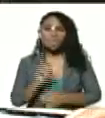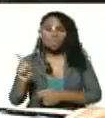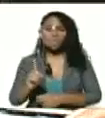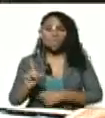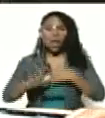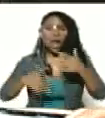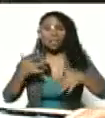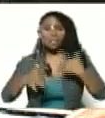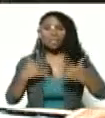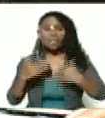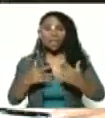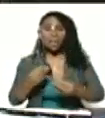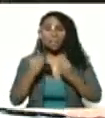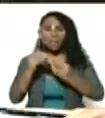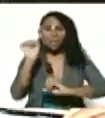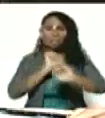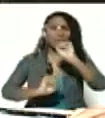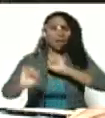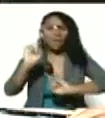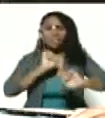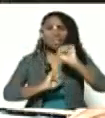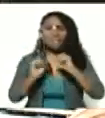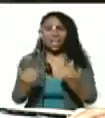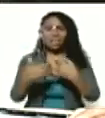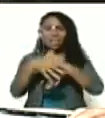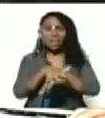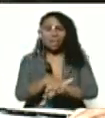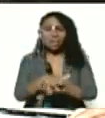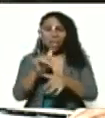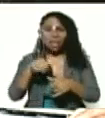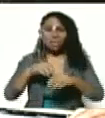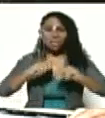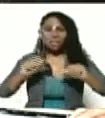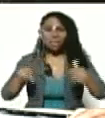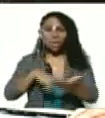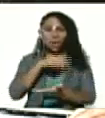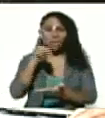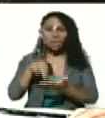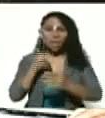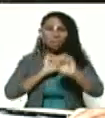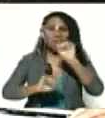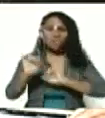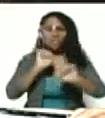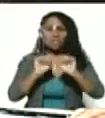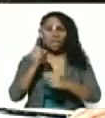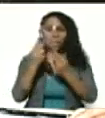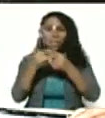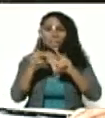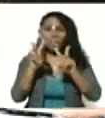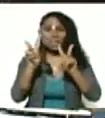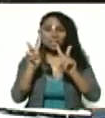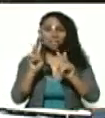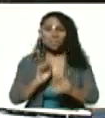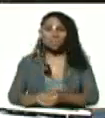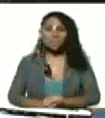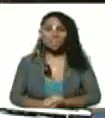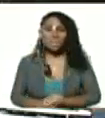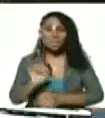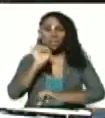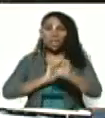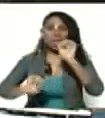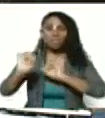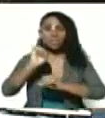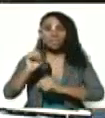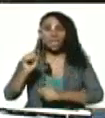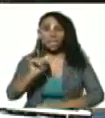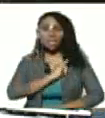acciones para la defensa integral del territorio nacional, la defensa de la paz, la defensa de